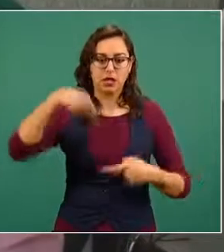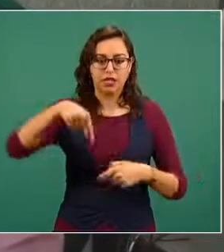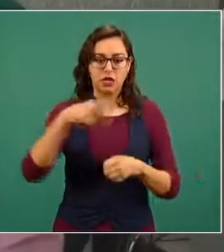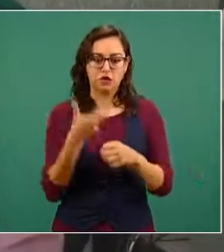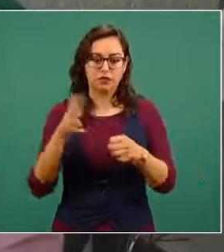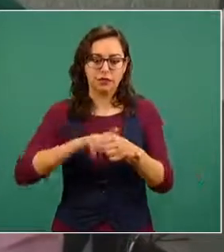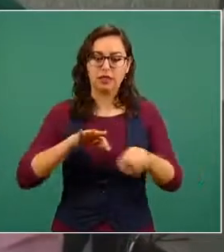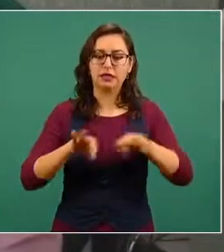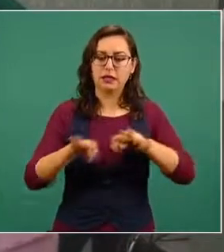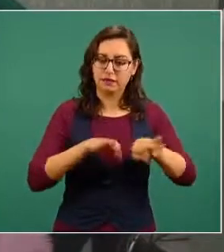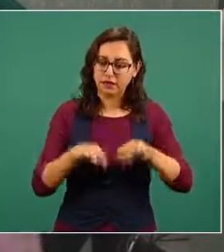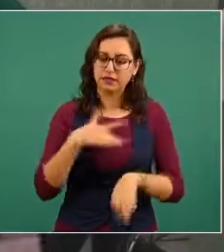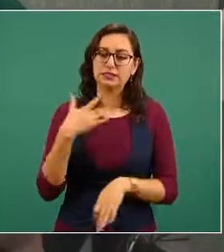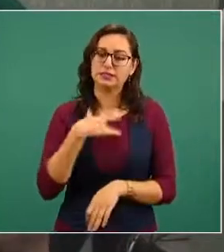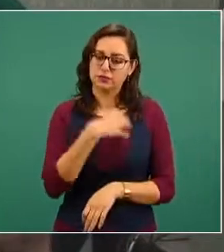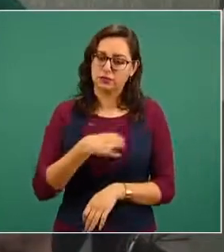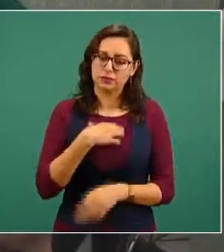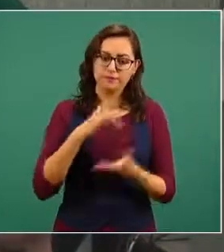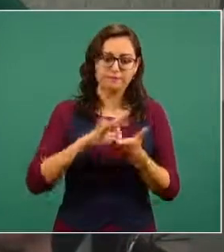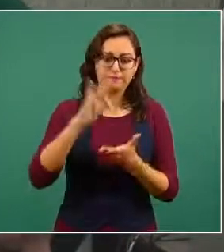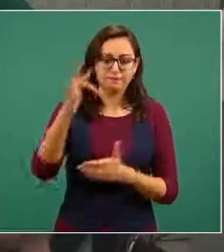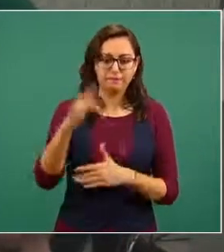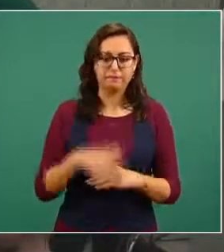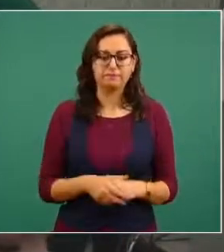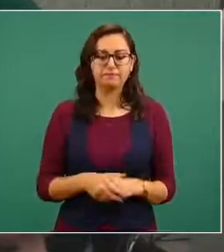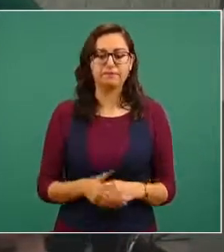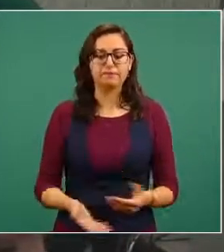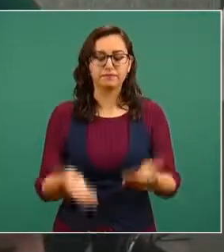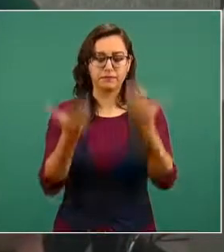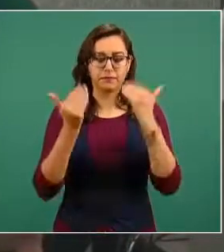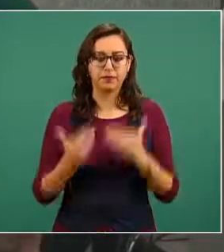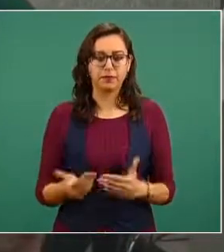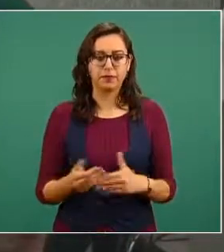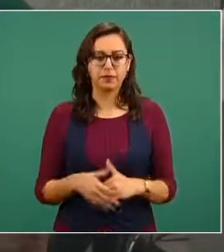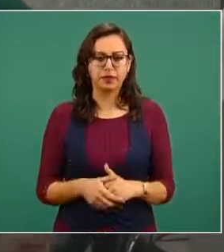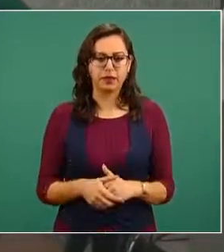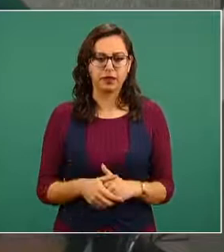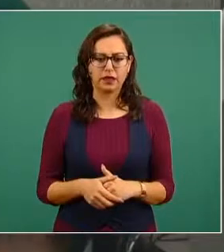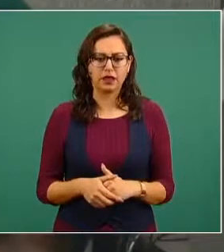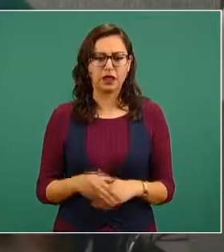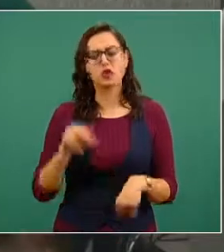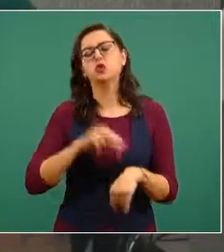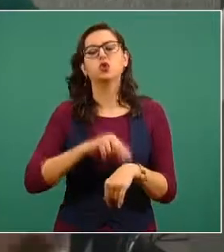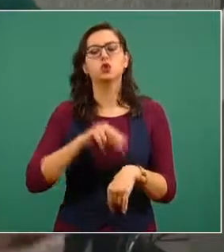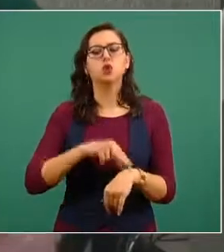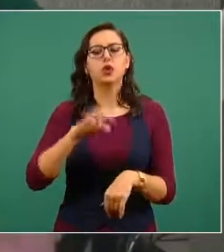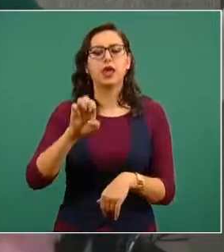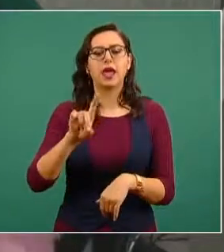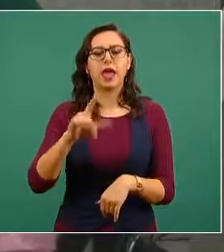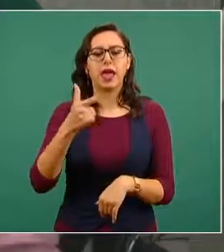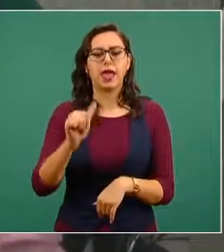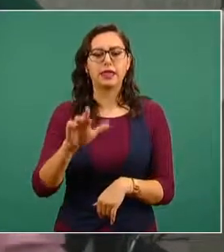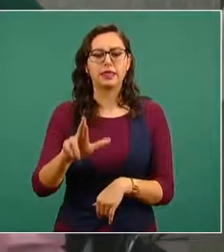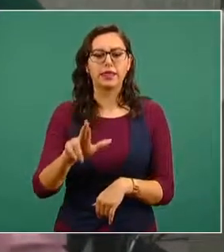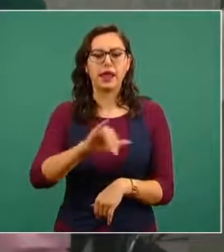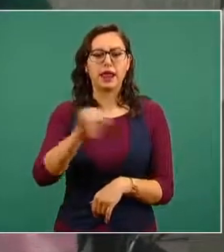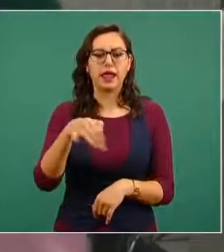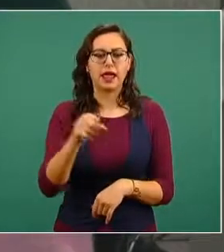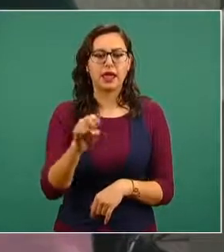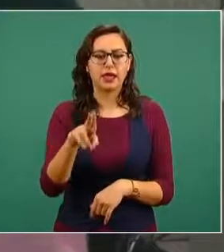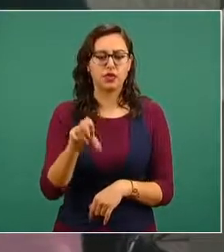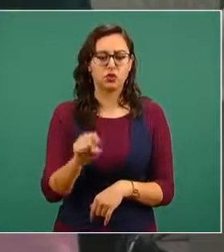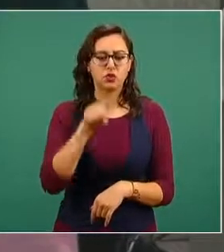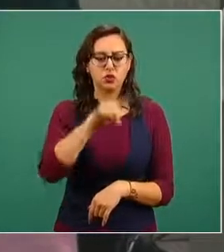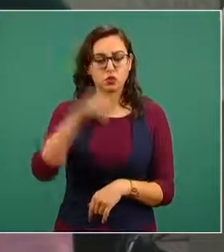vacuna, por la aplicación de esta vacuna. A continuación cedo la palabra al doctor Edgar Jesús Cidle García, titular